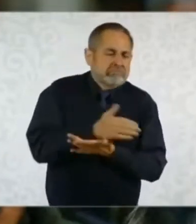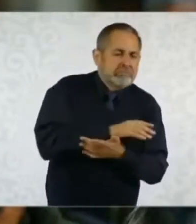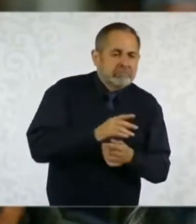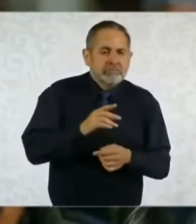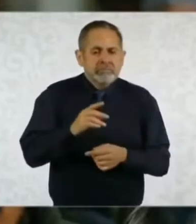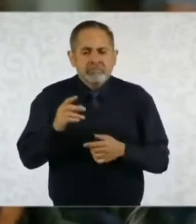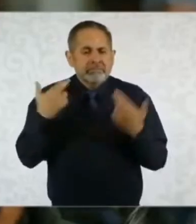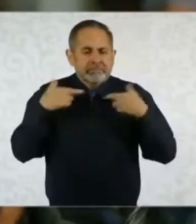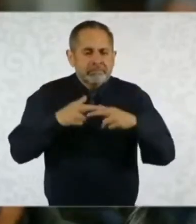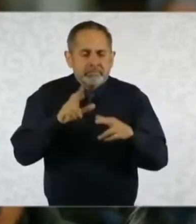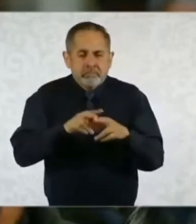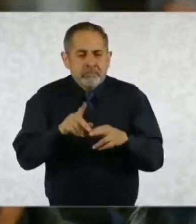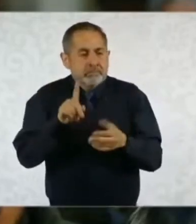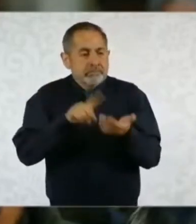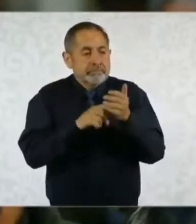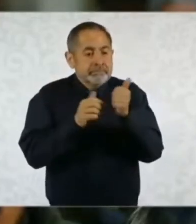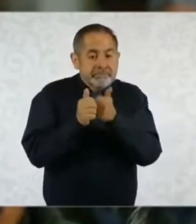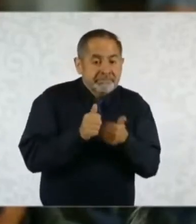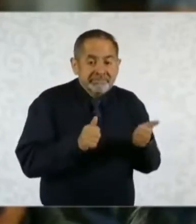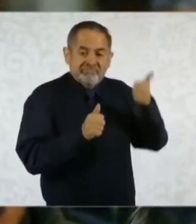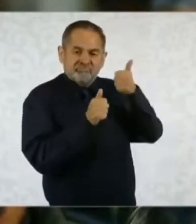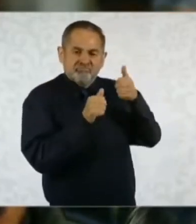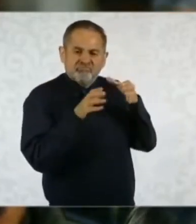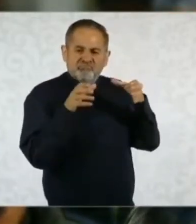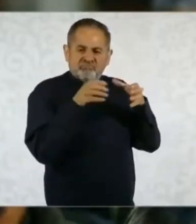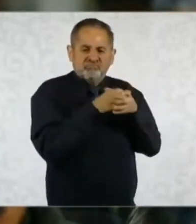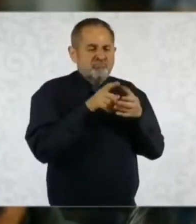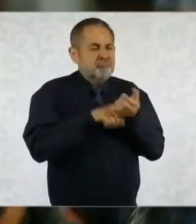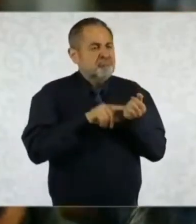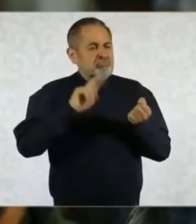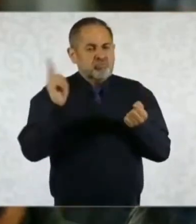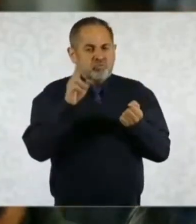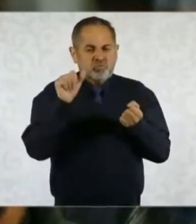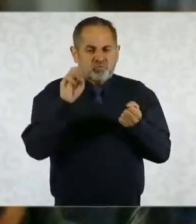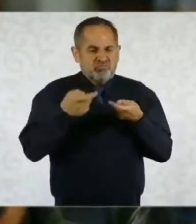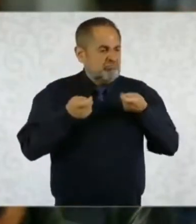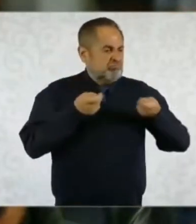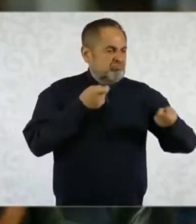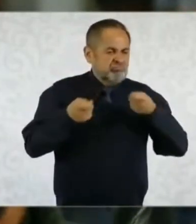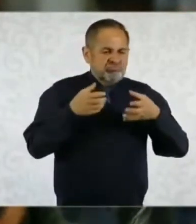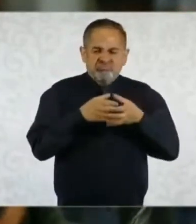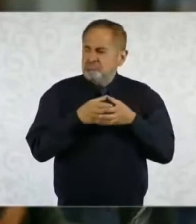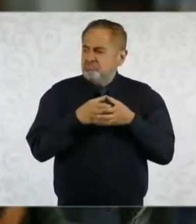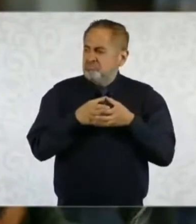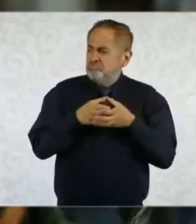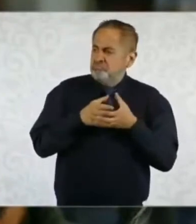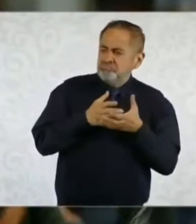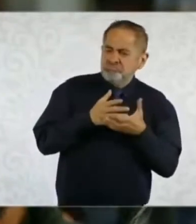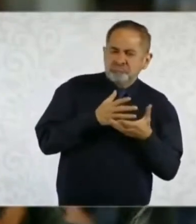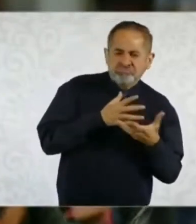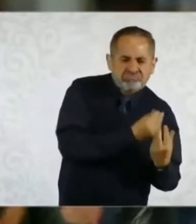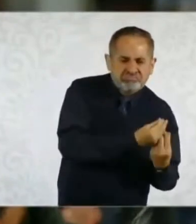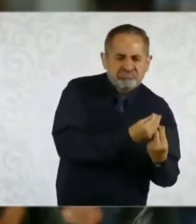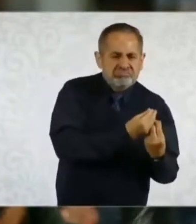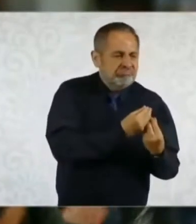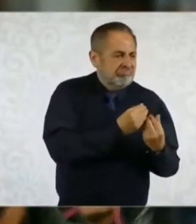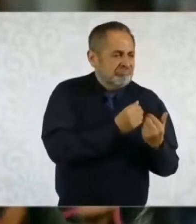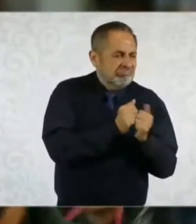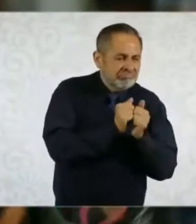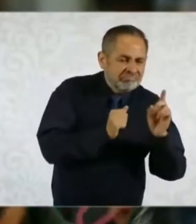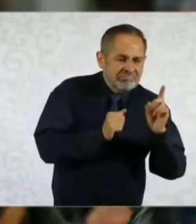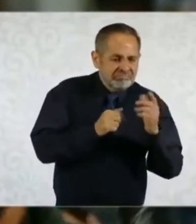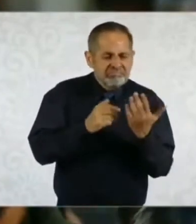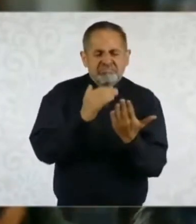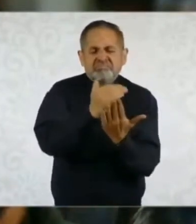la cúpula del poder que está en la universidad los que llevaron a hacer cambios de estudios,